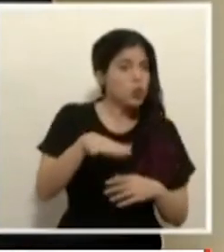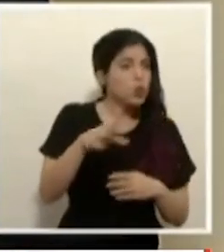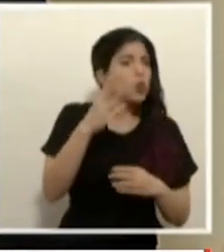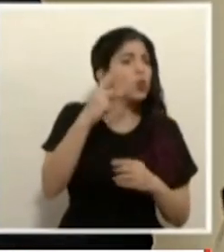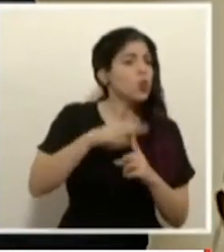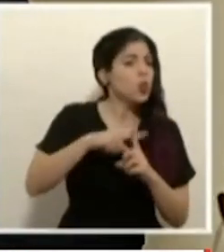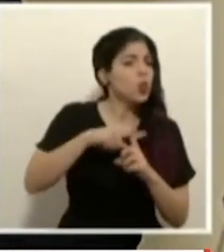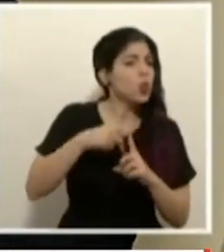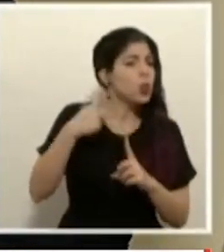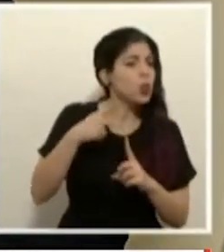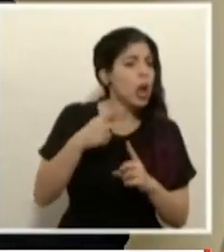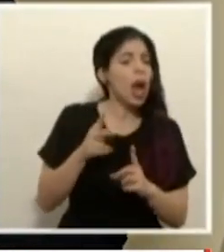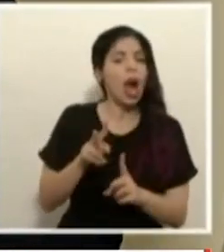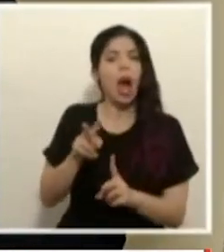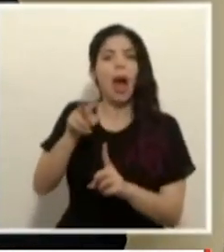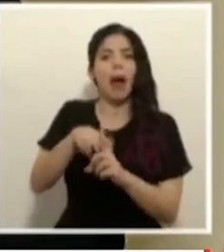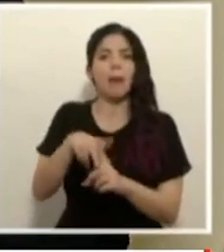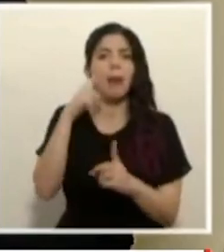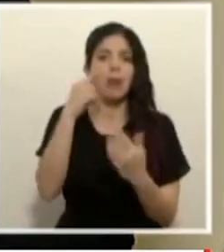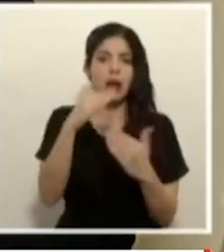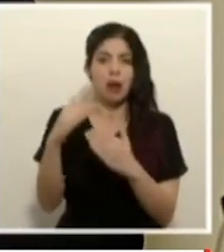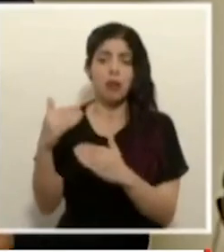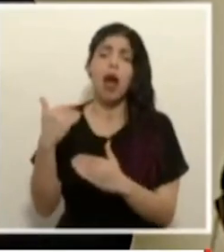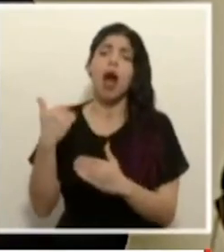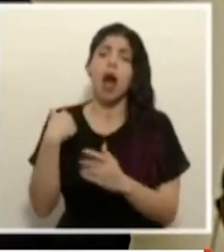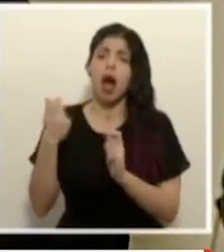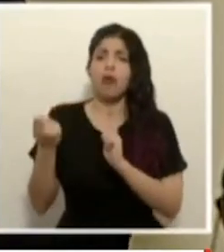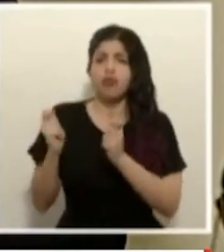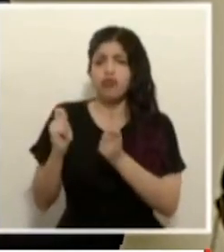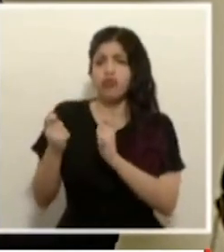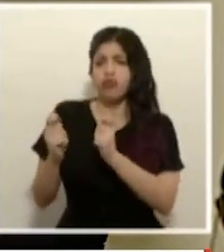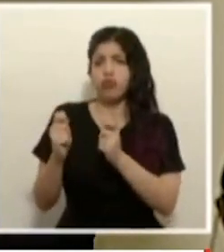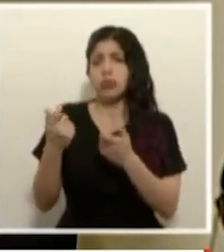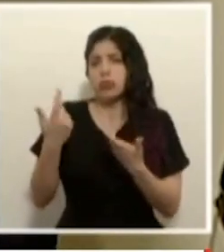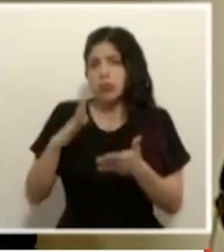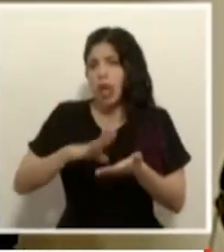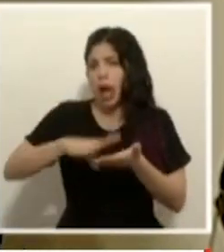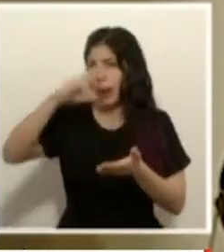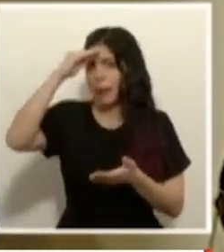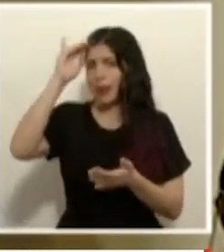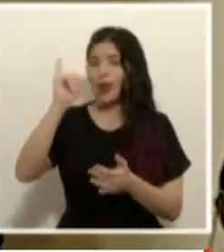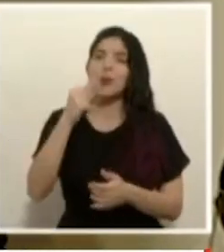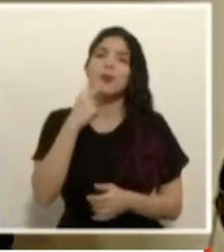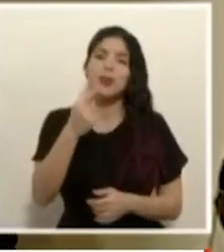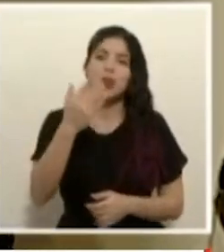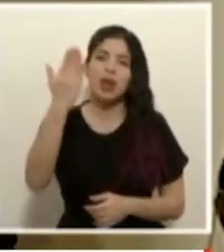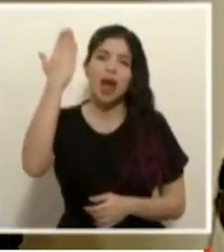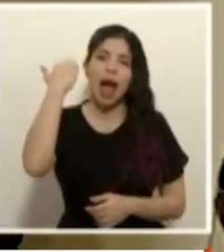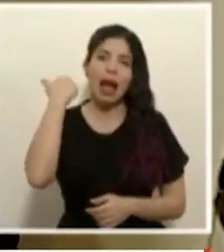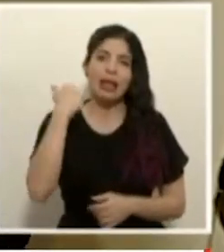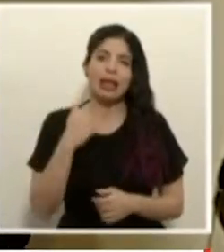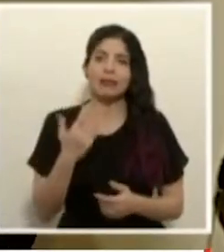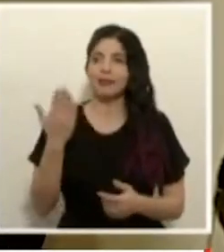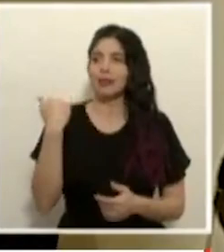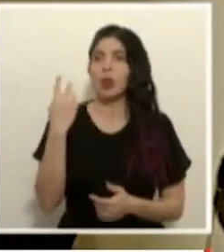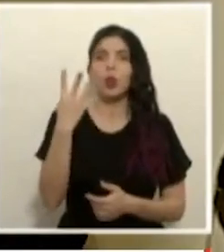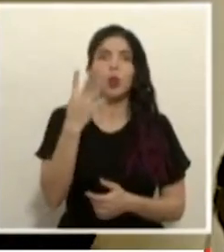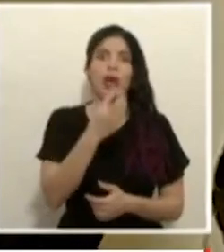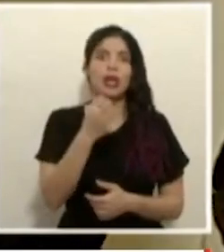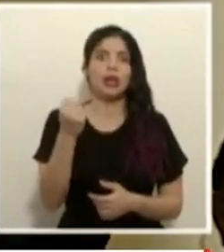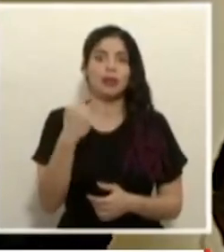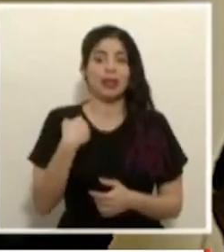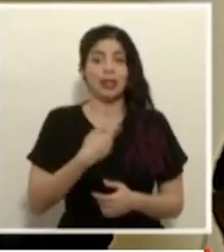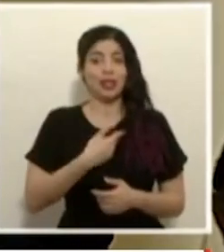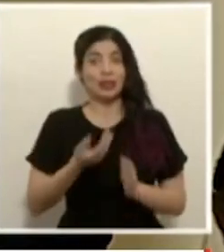adoptar las medidas ha habido ajustes hemos aprendido como les decíamos antes no hace cuatro meses no éramos